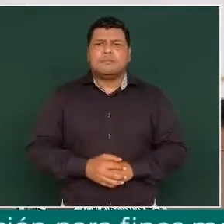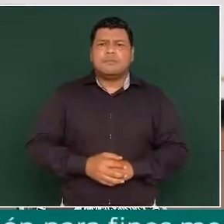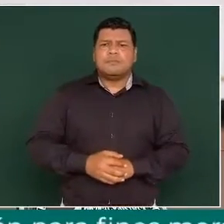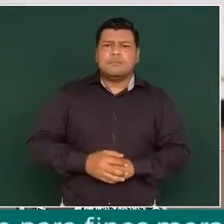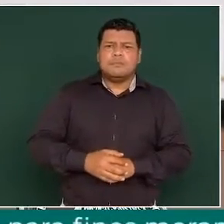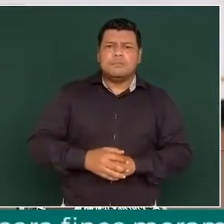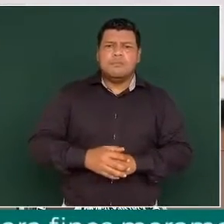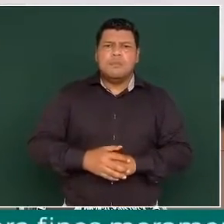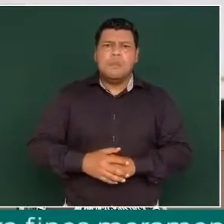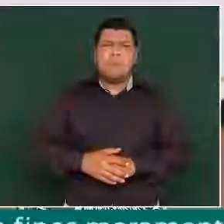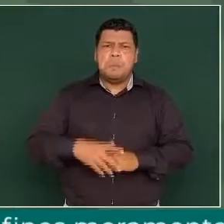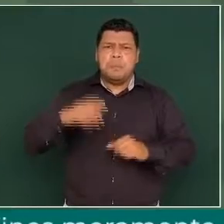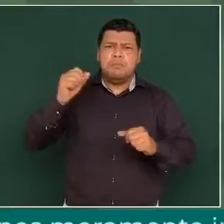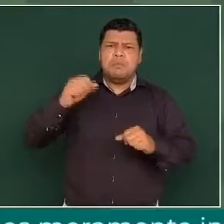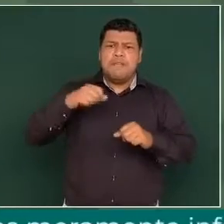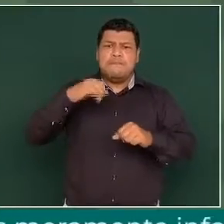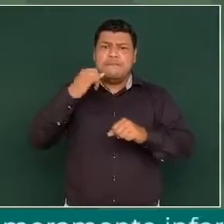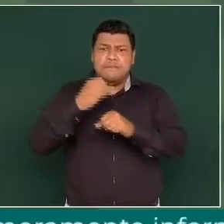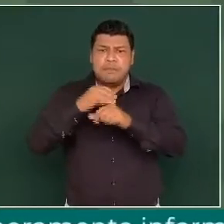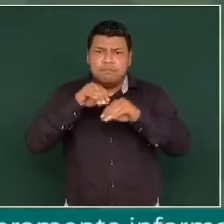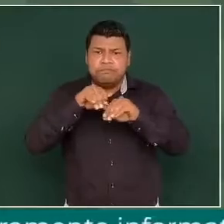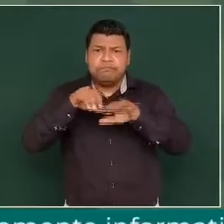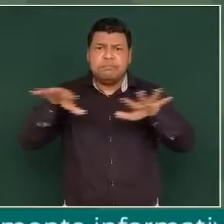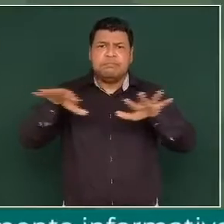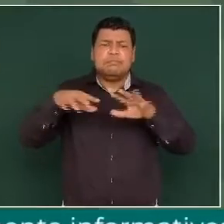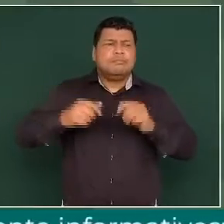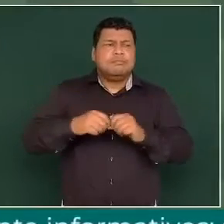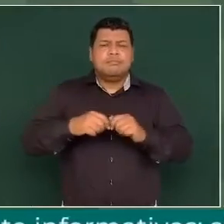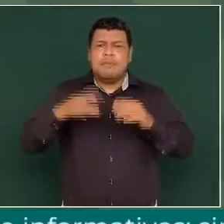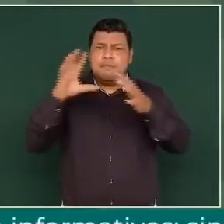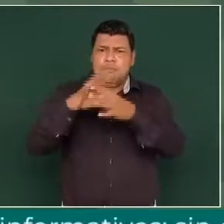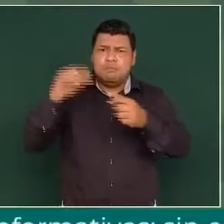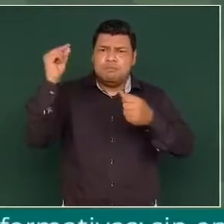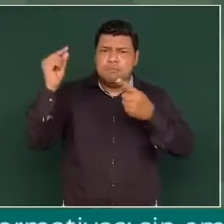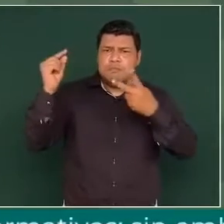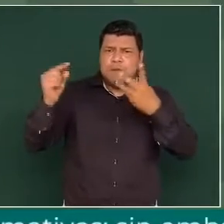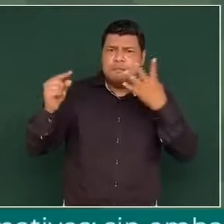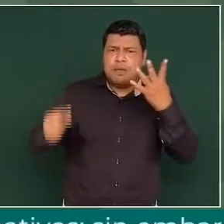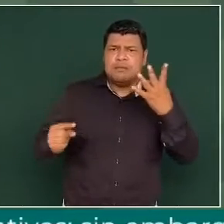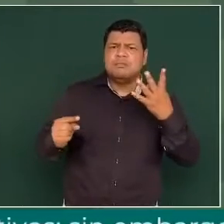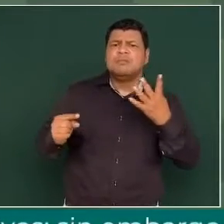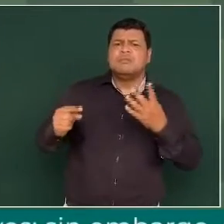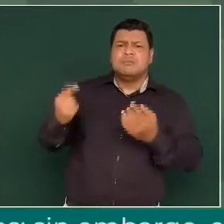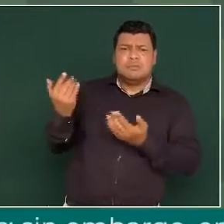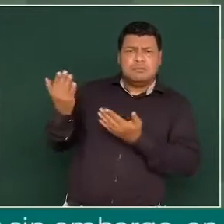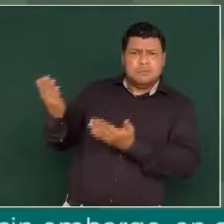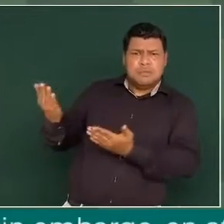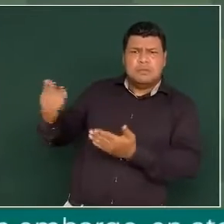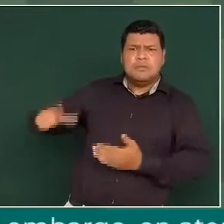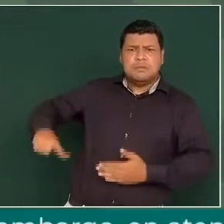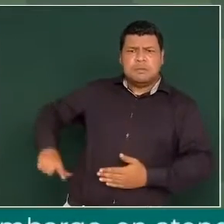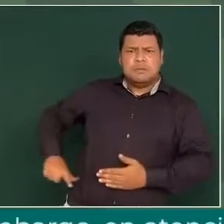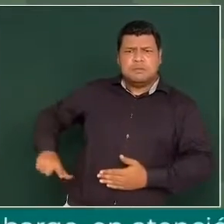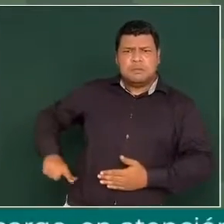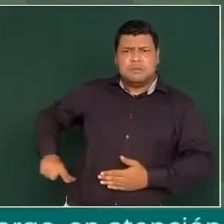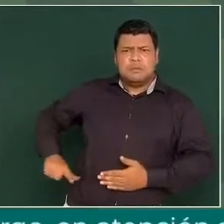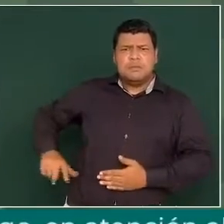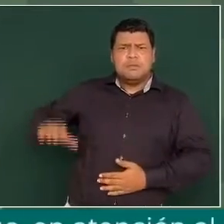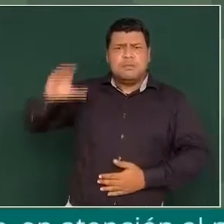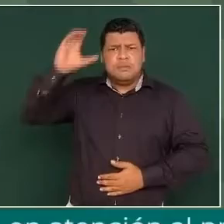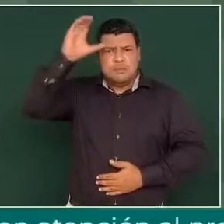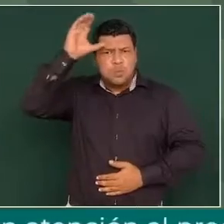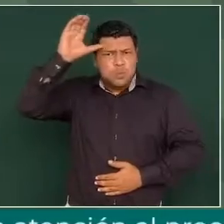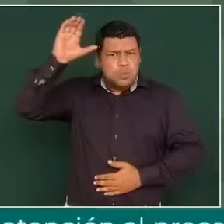atentos al informe del gobernador Cuitláhuac García Jiménez,